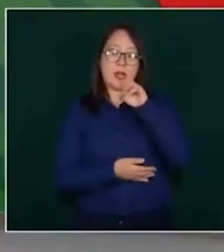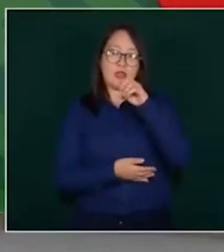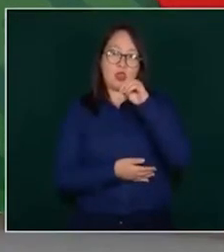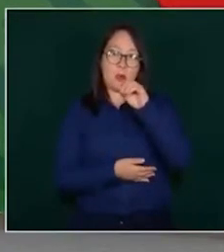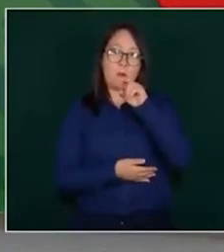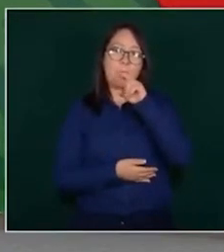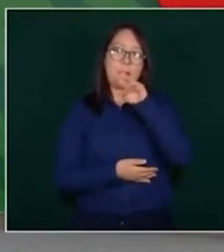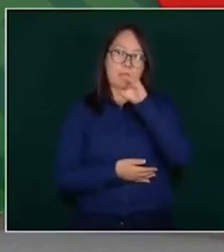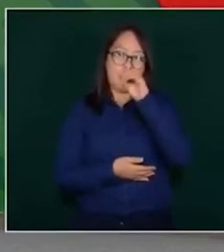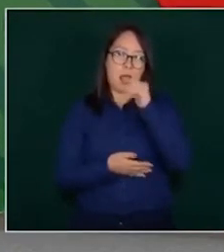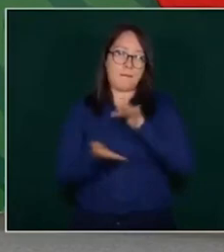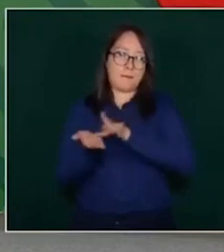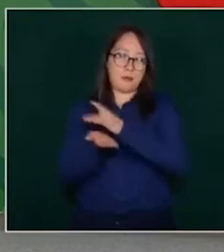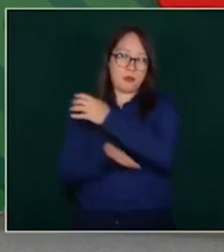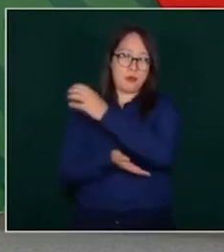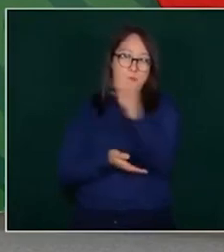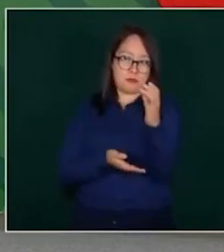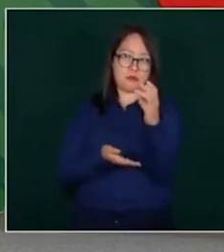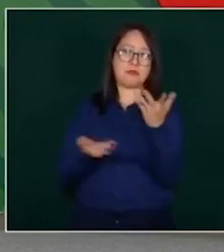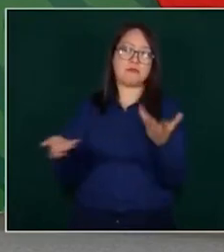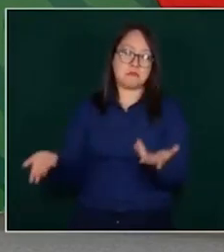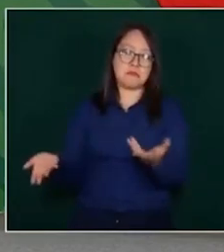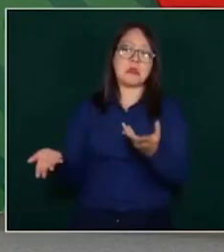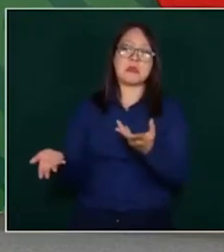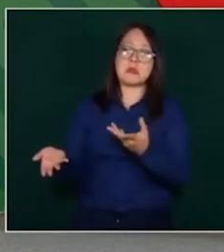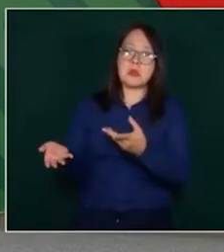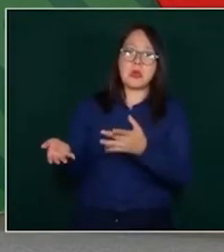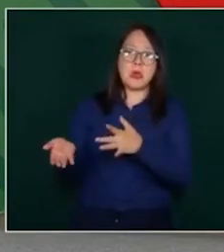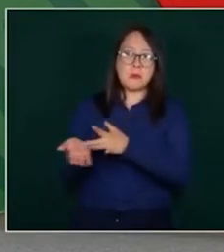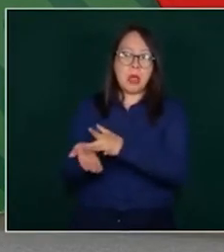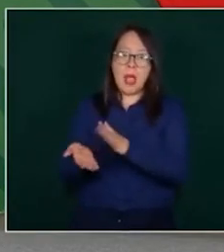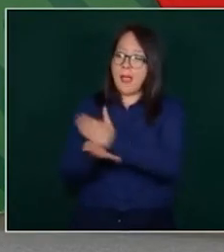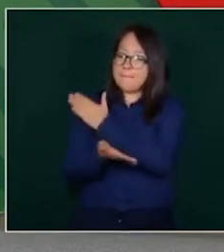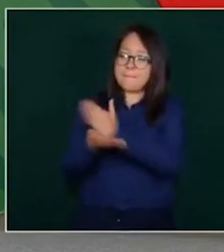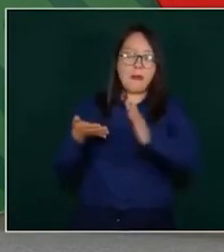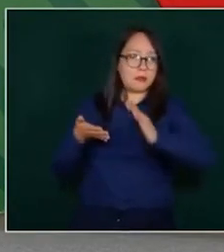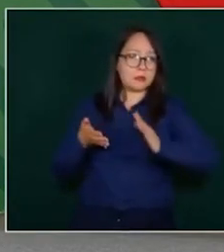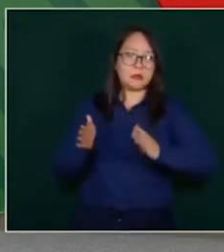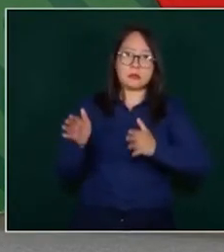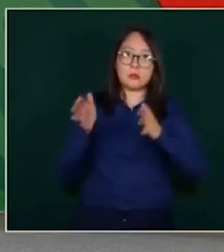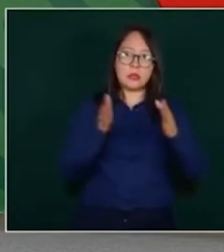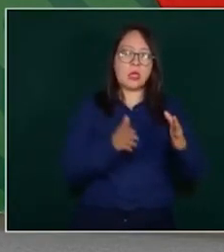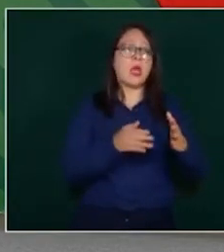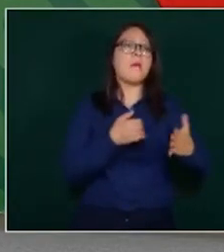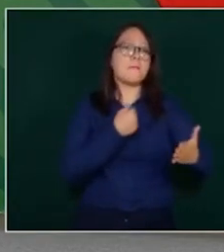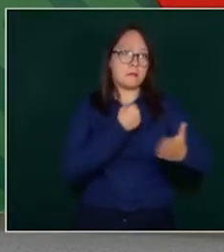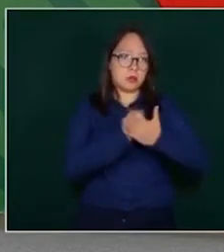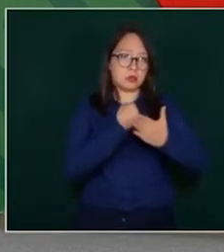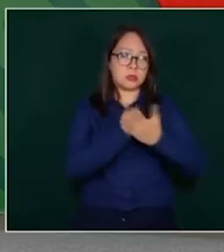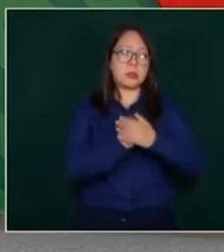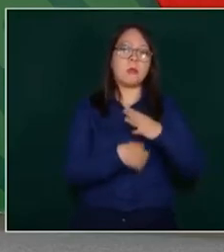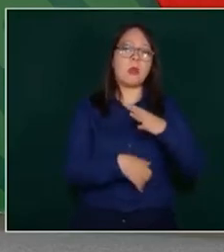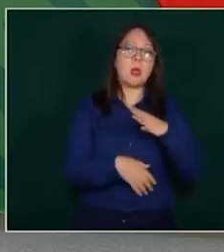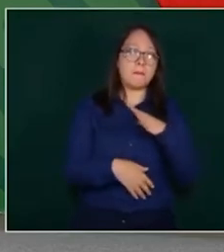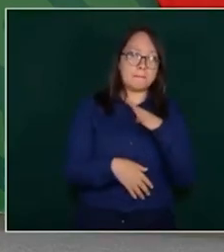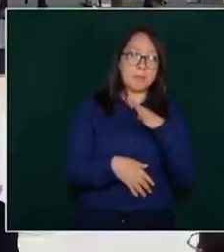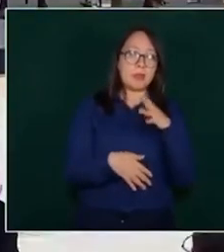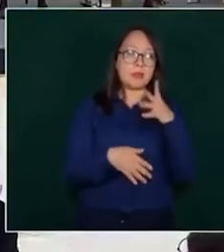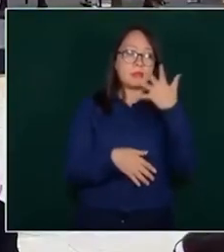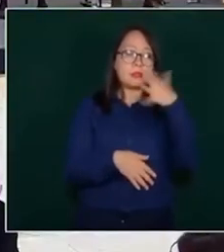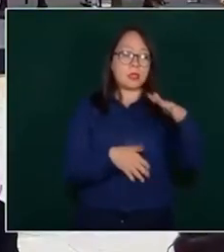se están por adquirir 10 mil